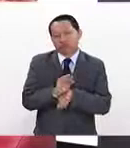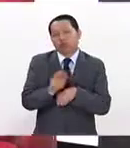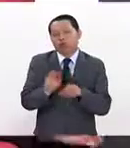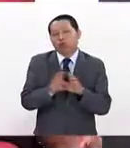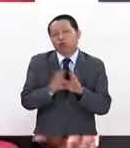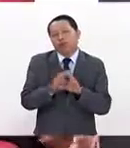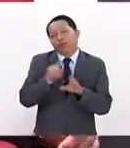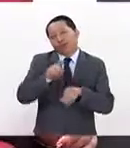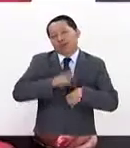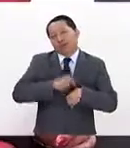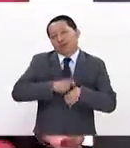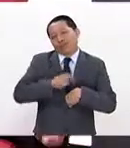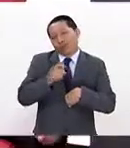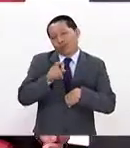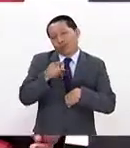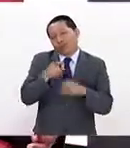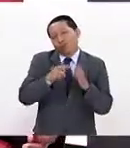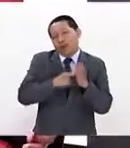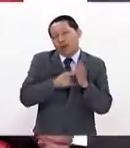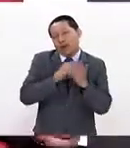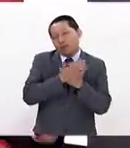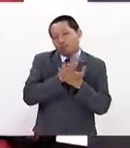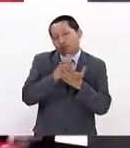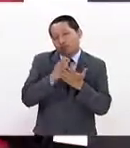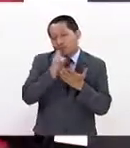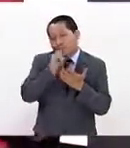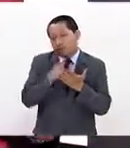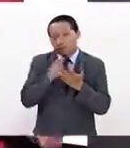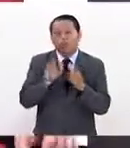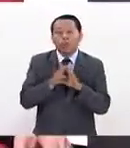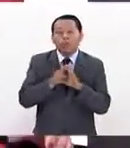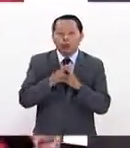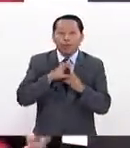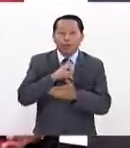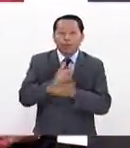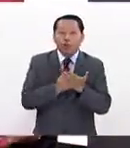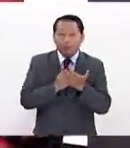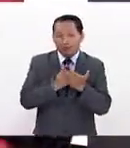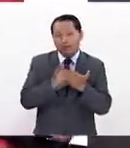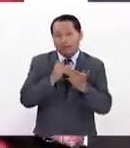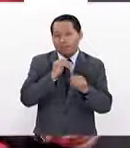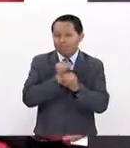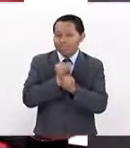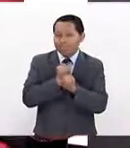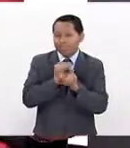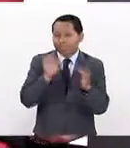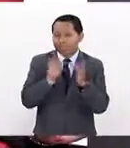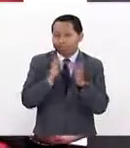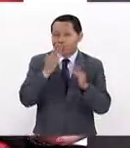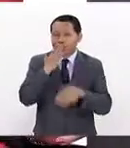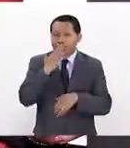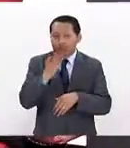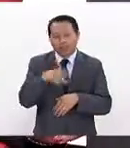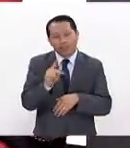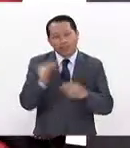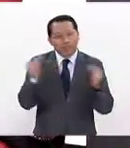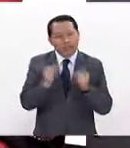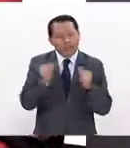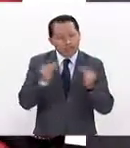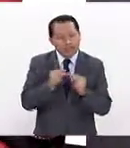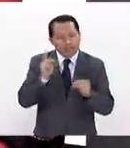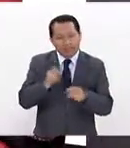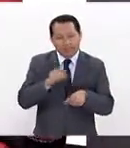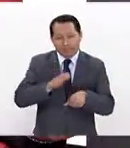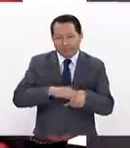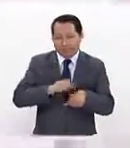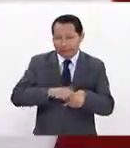administras tu tiempo, ¿no? Finalmente, te voy a decir una cosa, programas en línea son programas riquísimos, pero que requieren del desarrollo de una